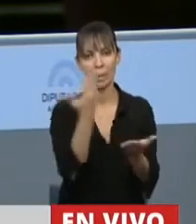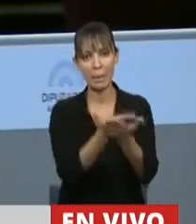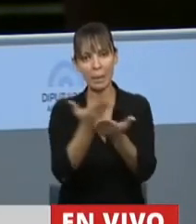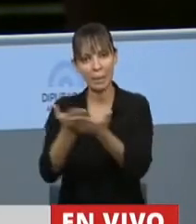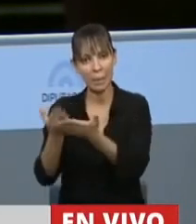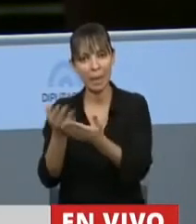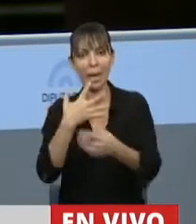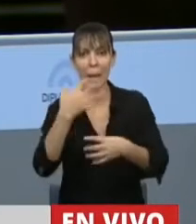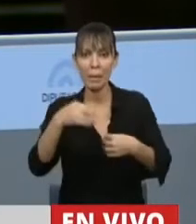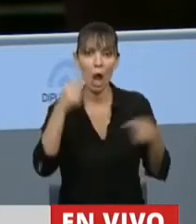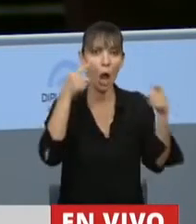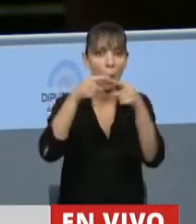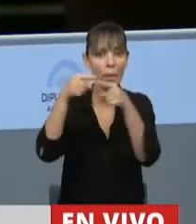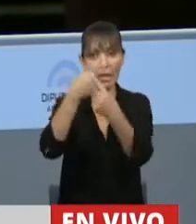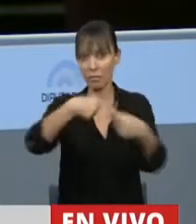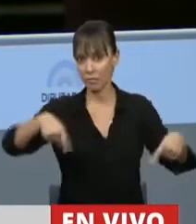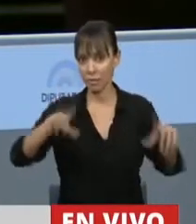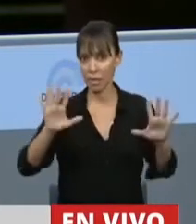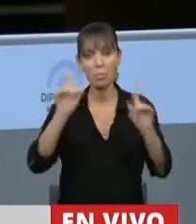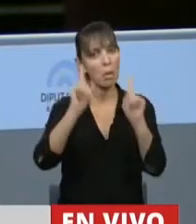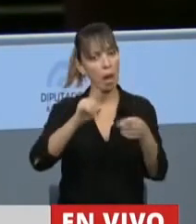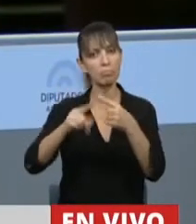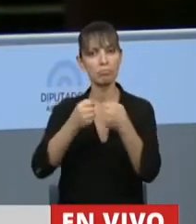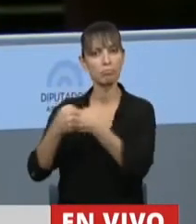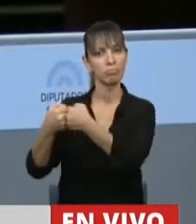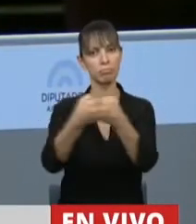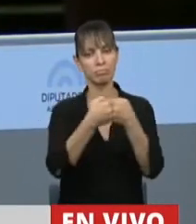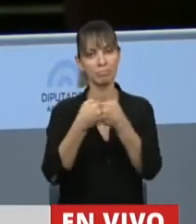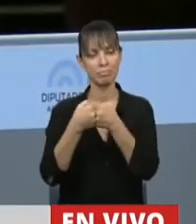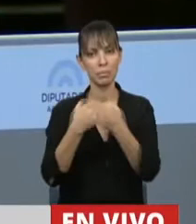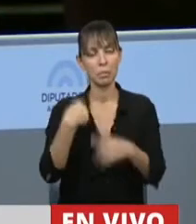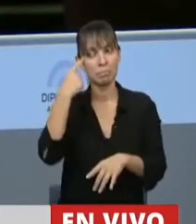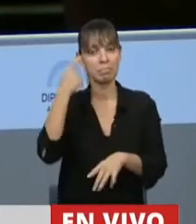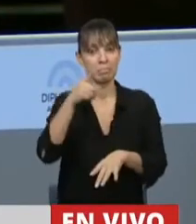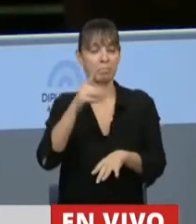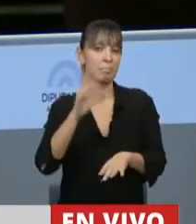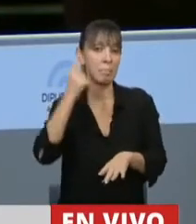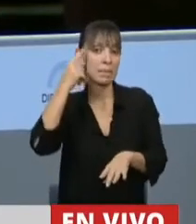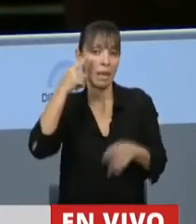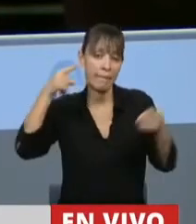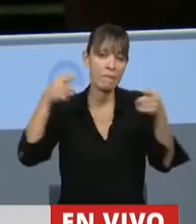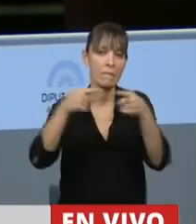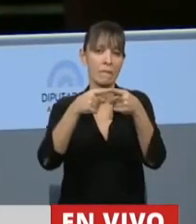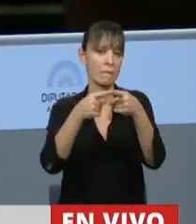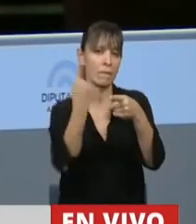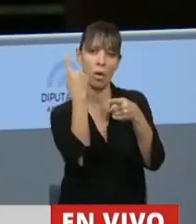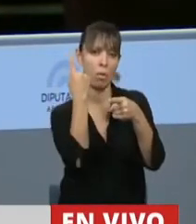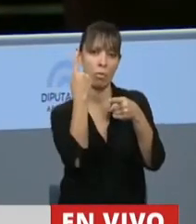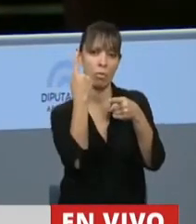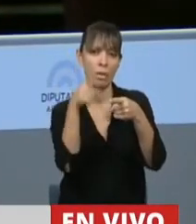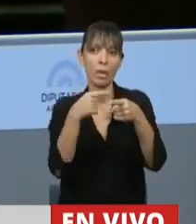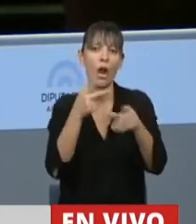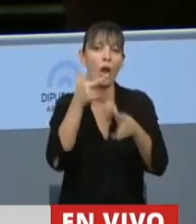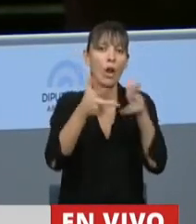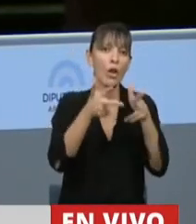aristas diferentes y se logró un consenso. Yo creo que pensando en uno de los actores que no... Lo que no se